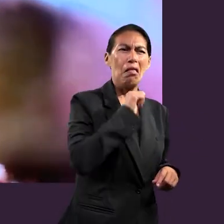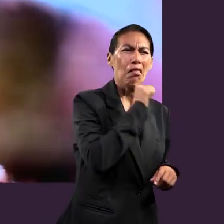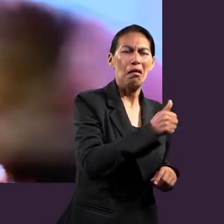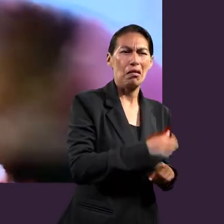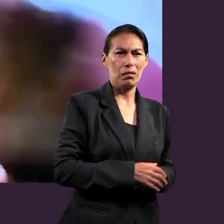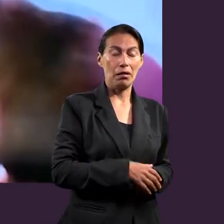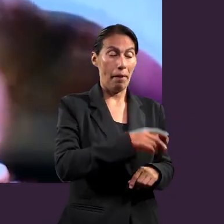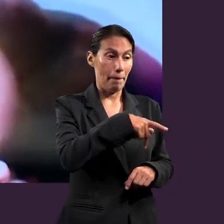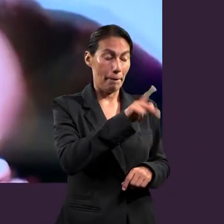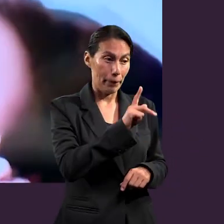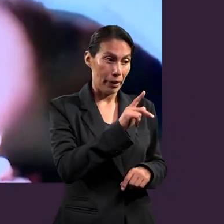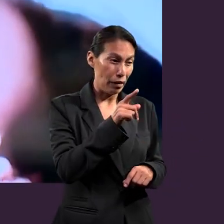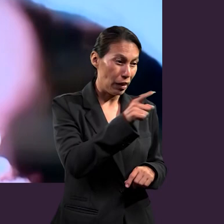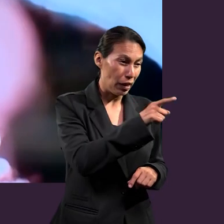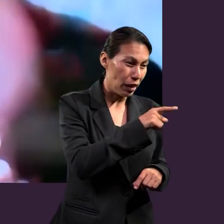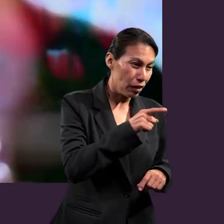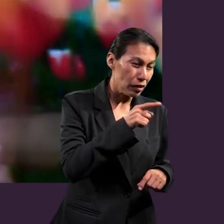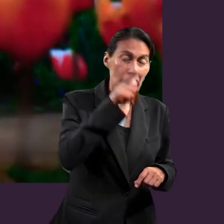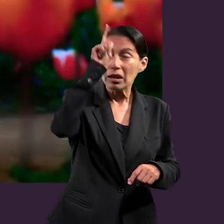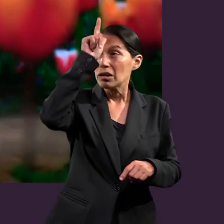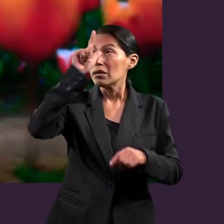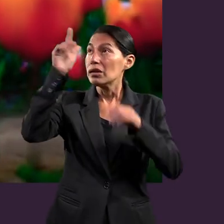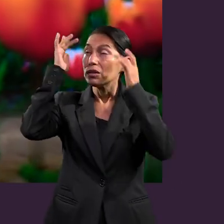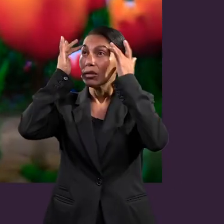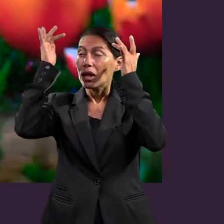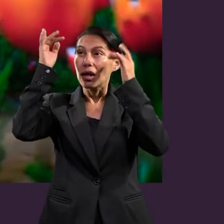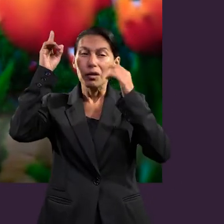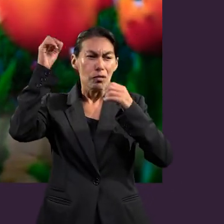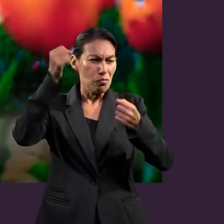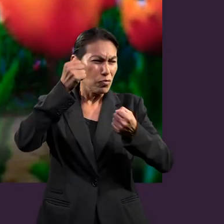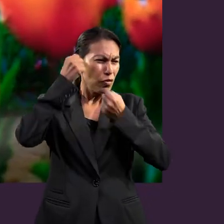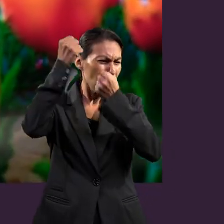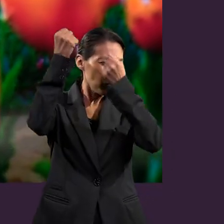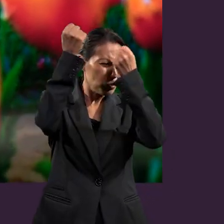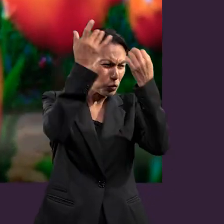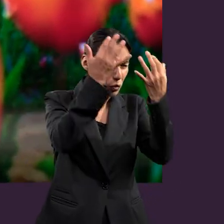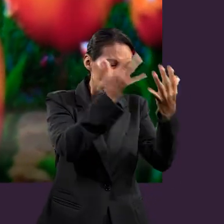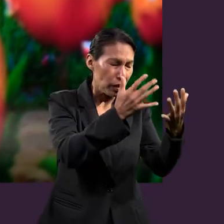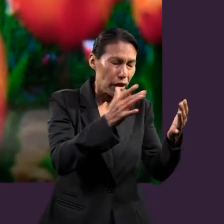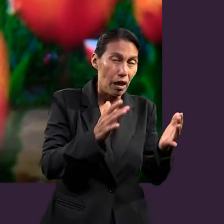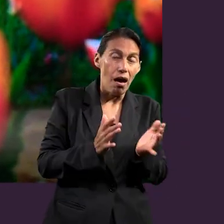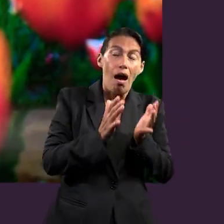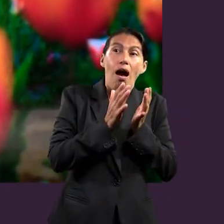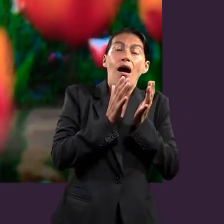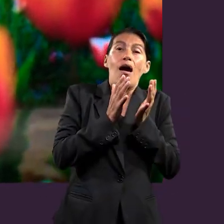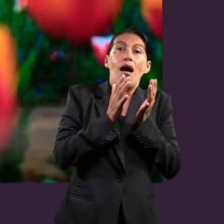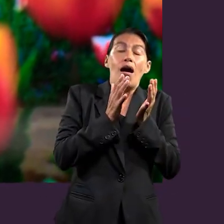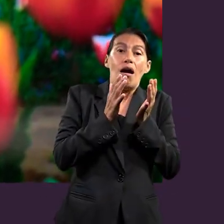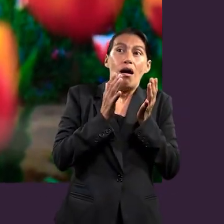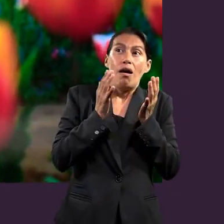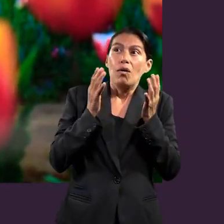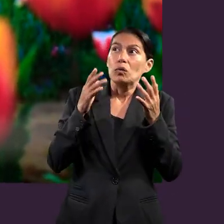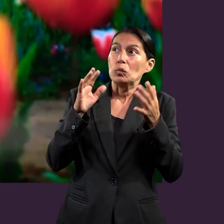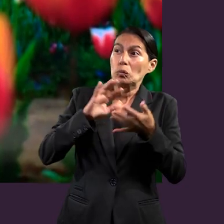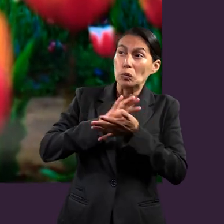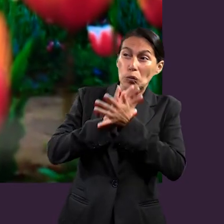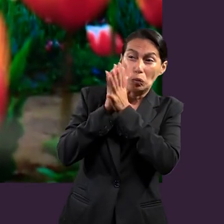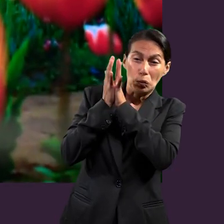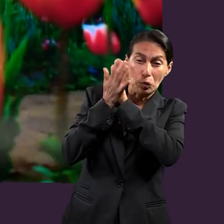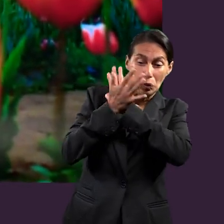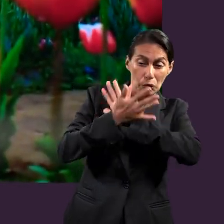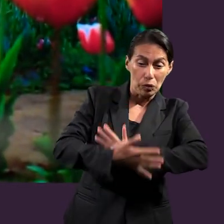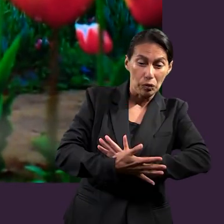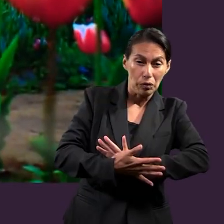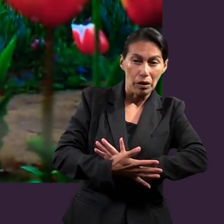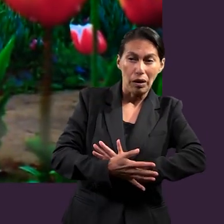participaban abiertamente, sin culpa y sin conciencia. Pero una vez tocados por el poder de Dios, transformados por Cristo